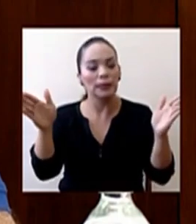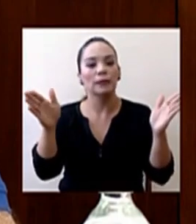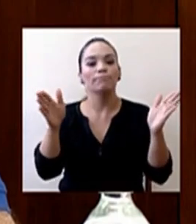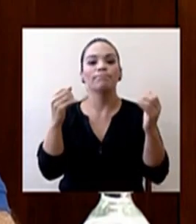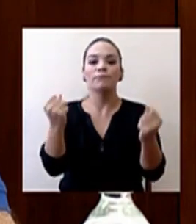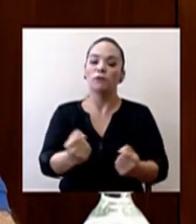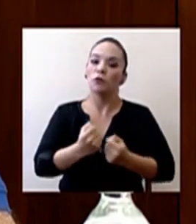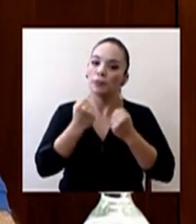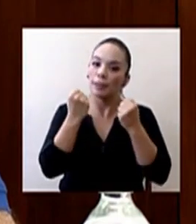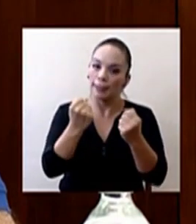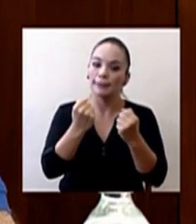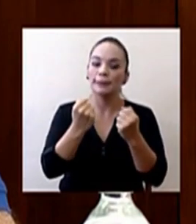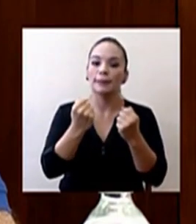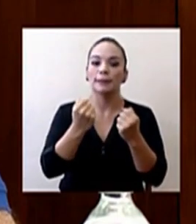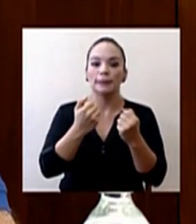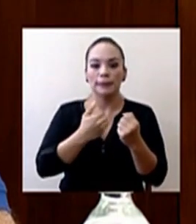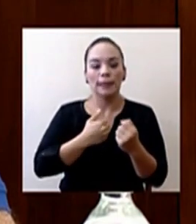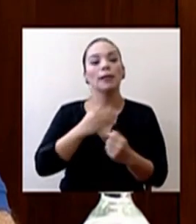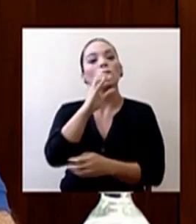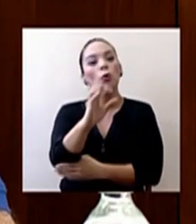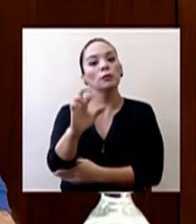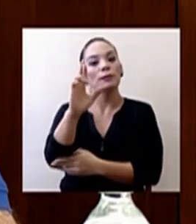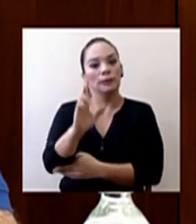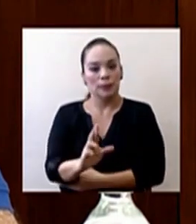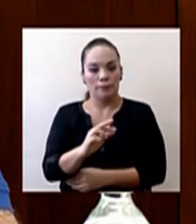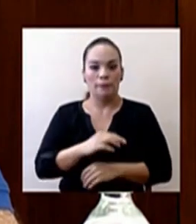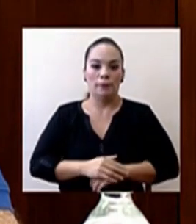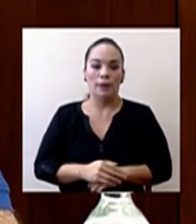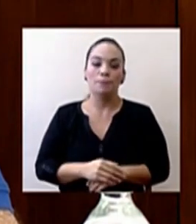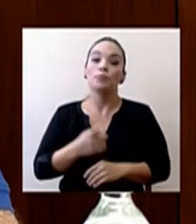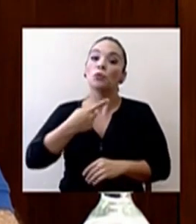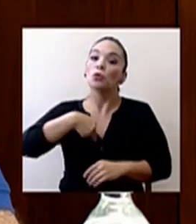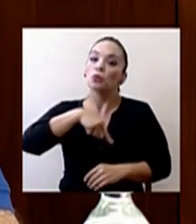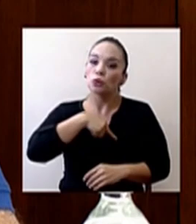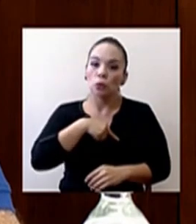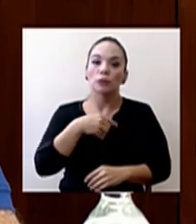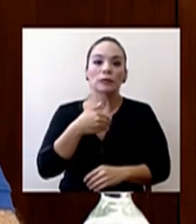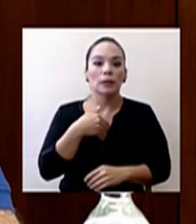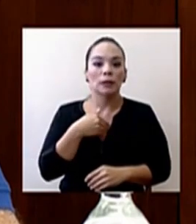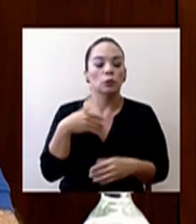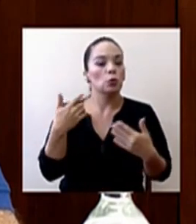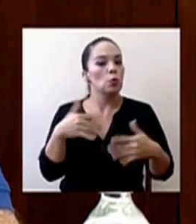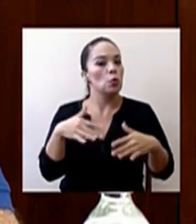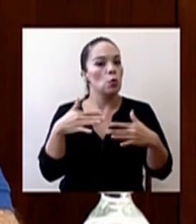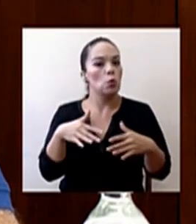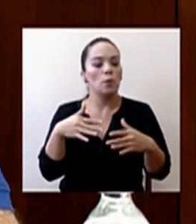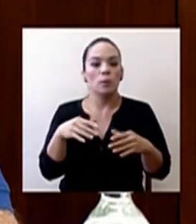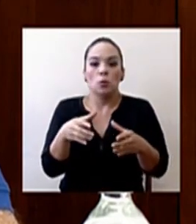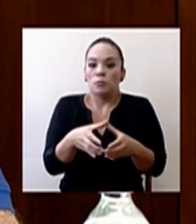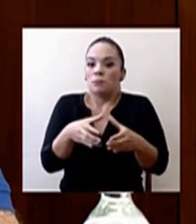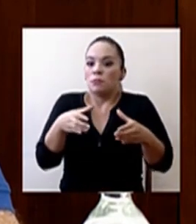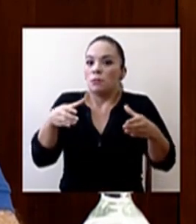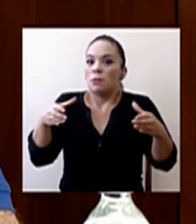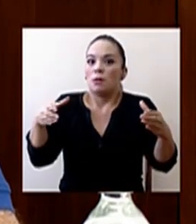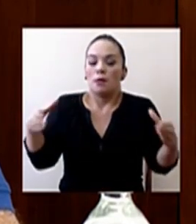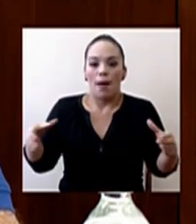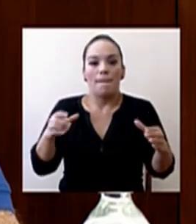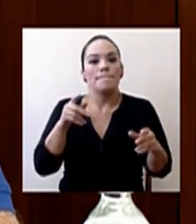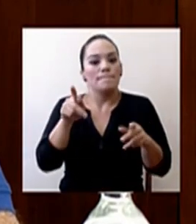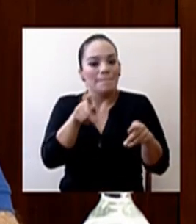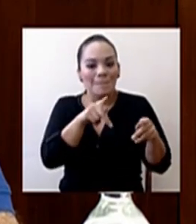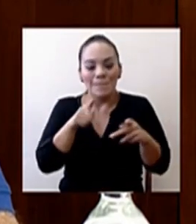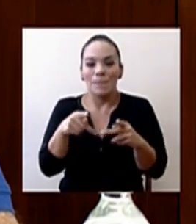fortalezas que tiene Costa Rica en esta crisis. Nosotros tenemos un gran capital humano en nuestro país. Hemos invertido